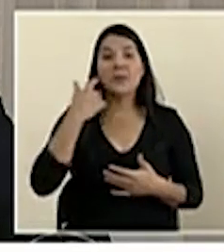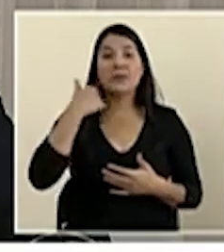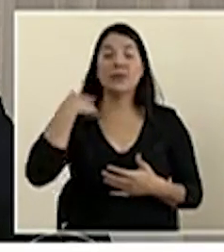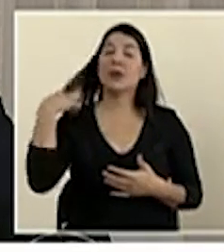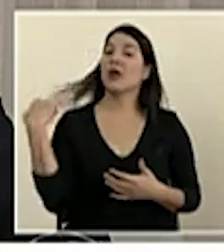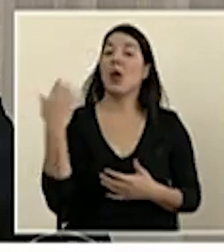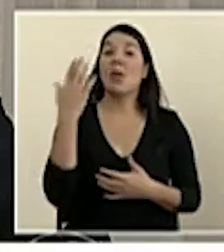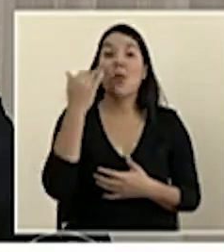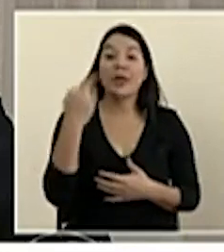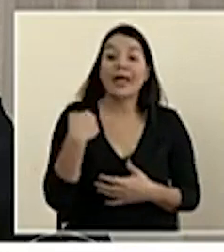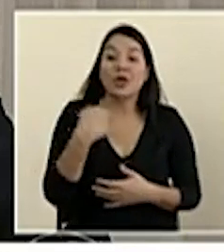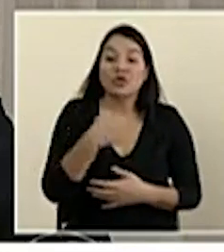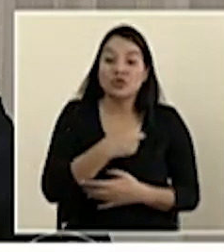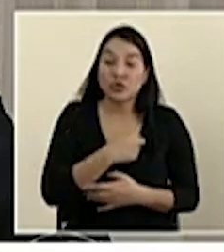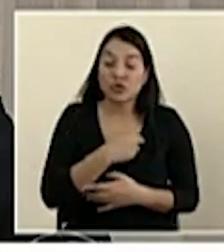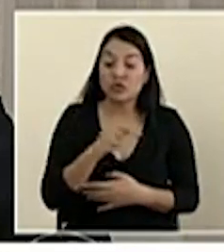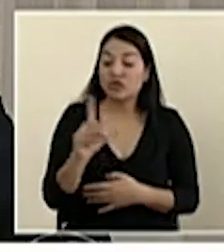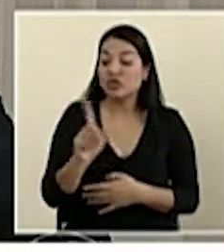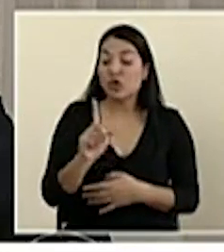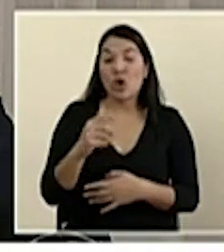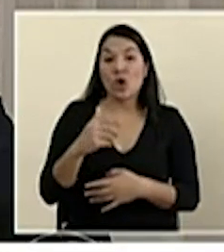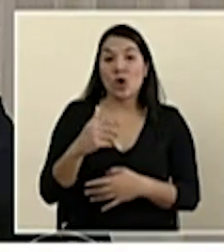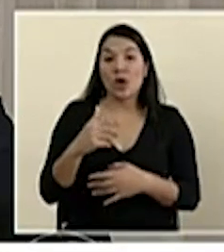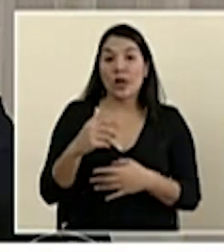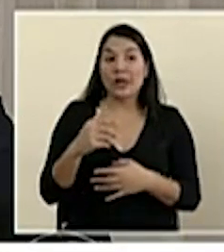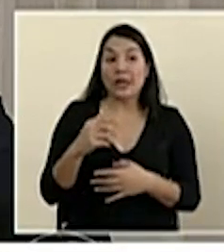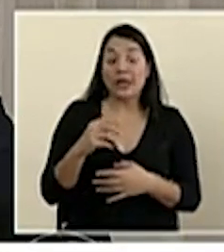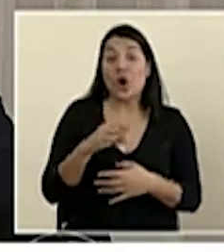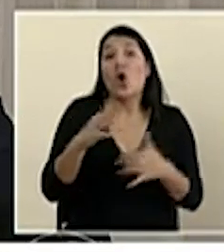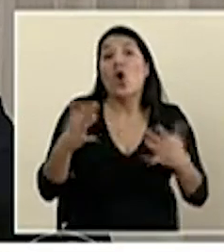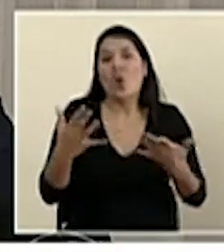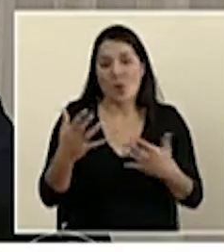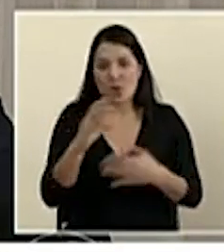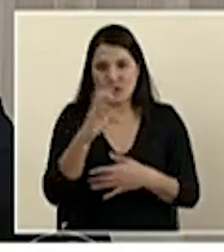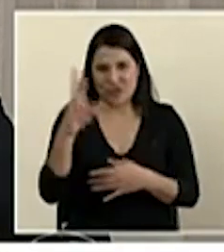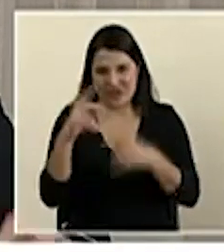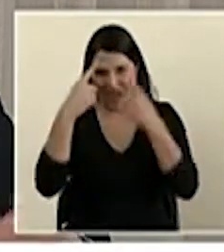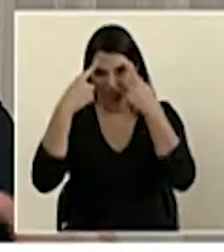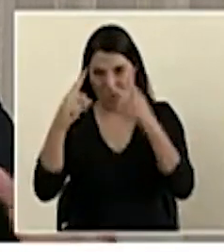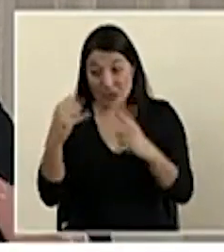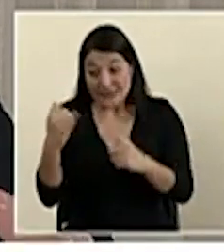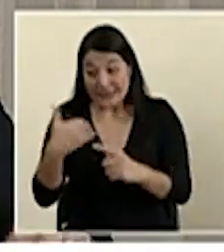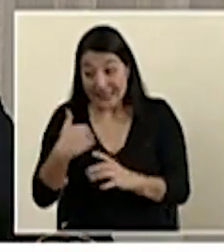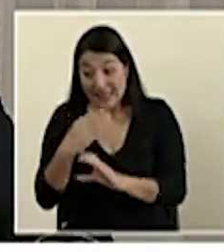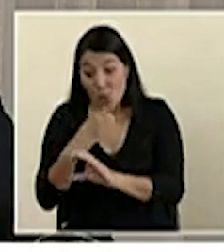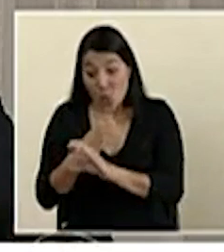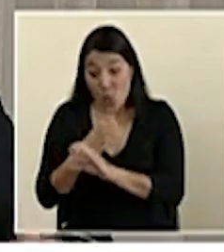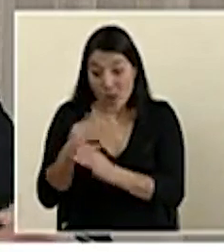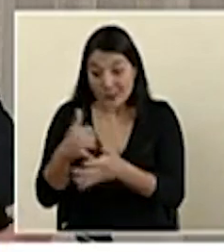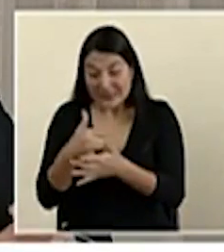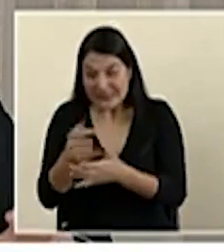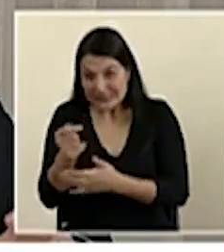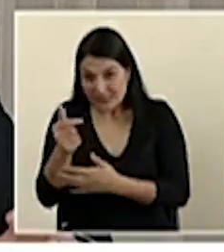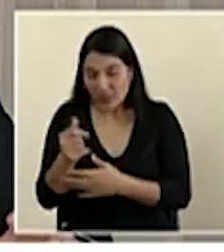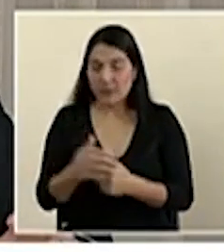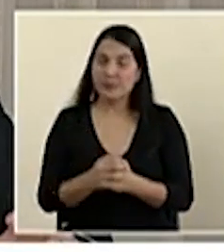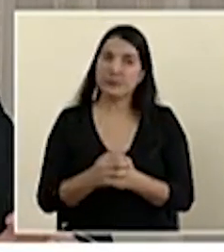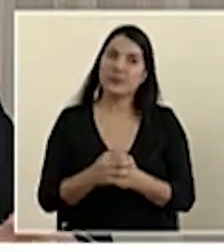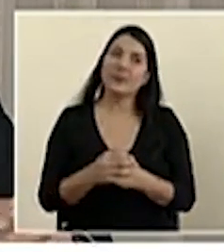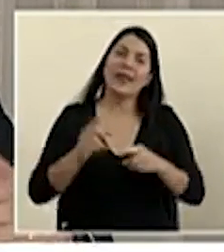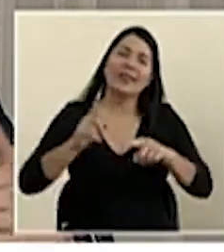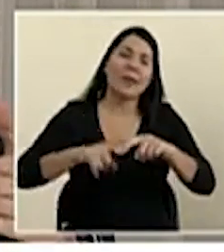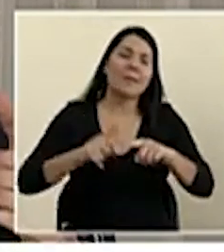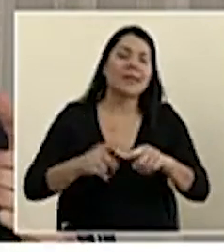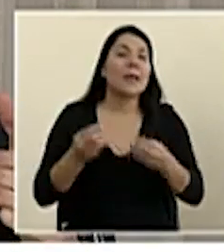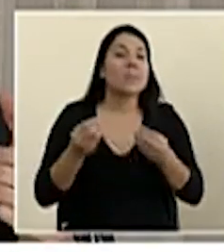de ingreso a unidades de cuidados intensivos? Esto, hay varias cosas que pueden estar entrando en juego. Yo no dudo y